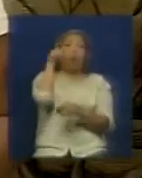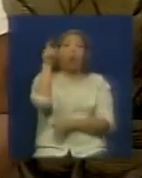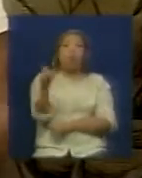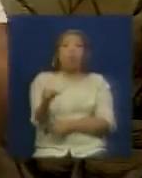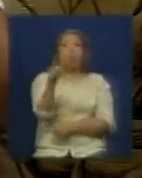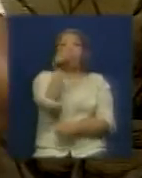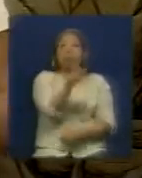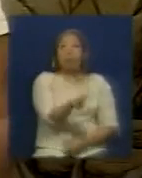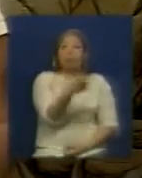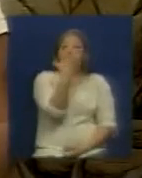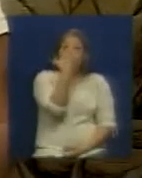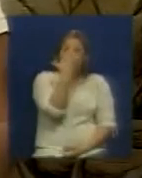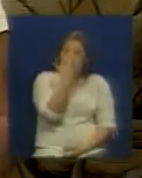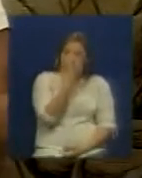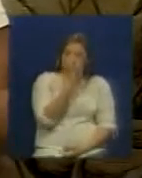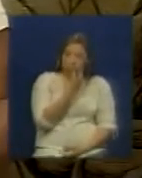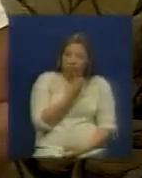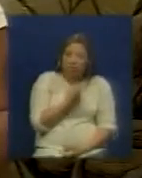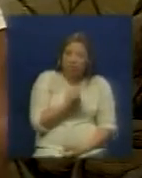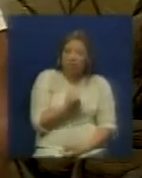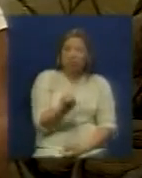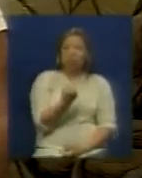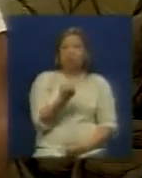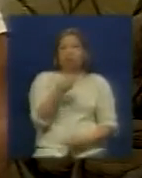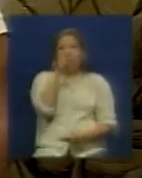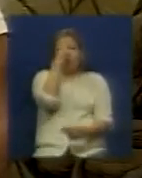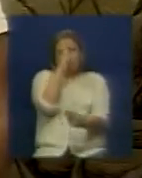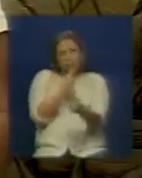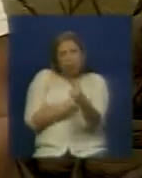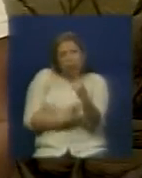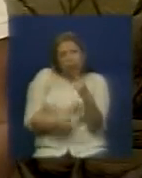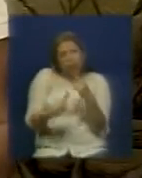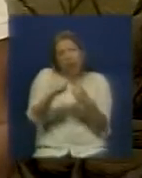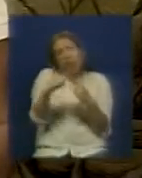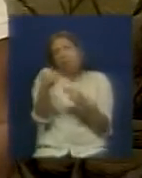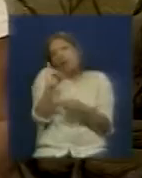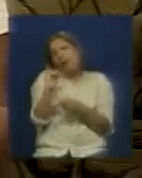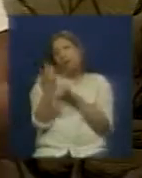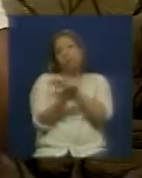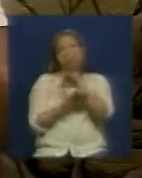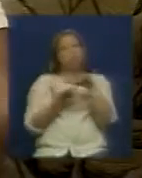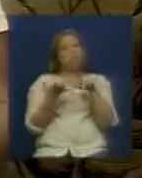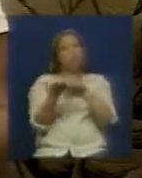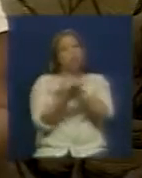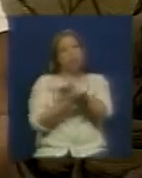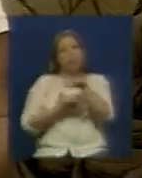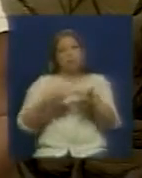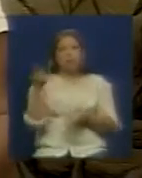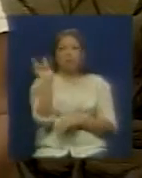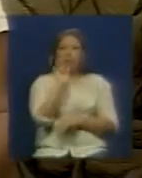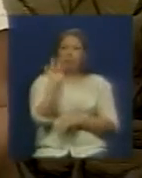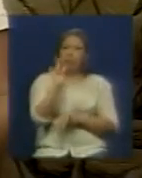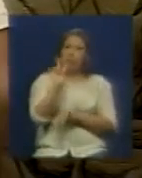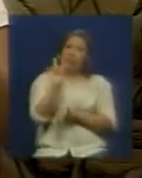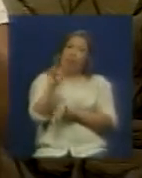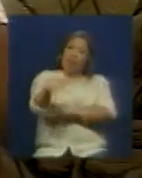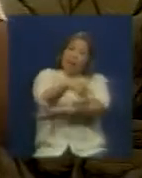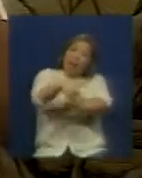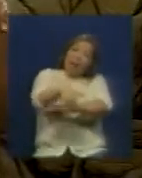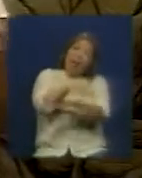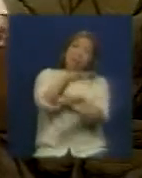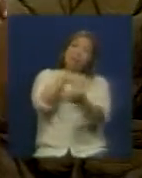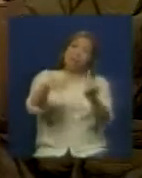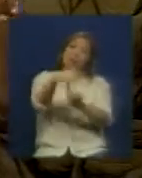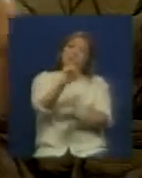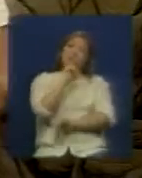noble el que salió a votar. Sin embargo, con muchas problemáticas. Con muchas situaciones en la calle que se